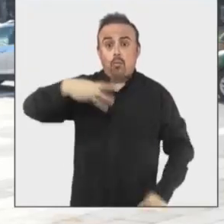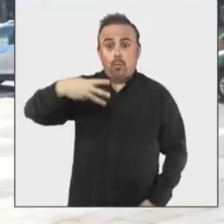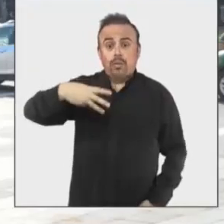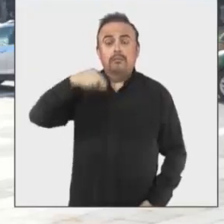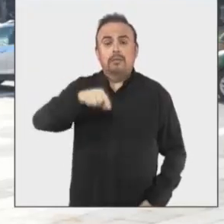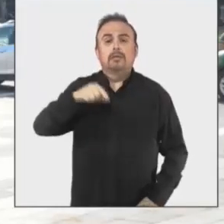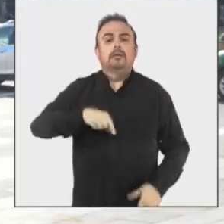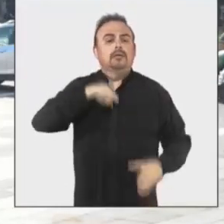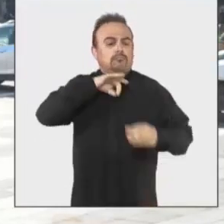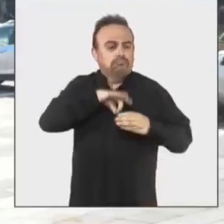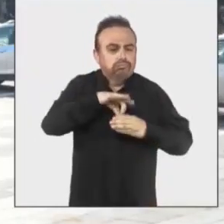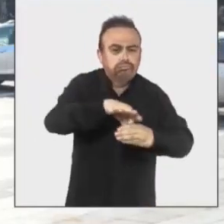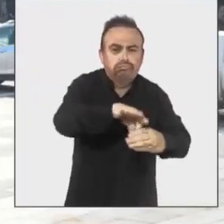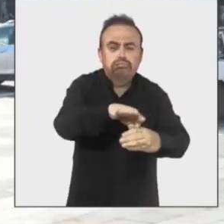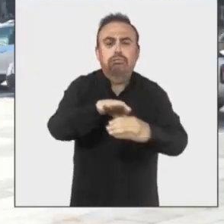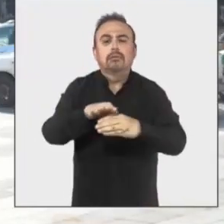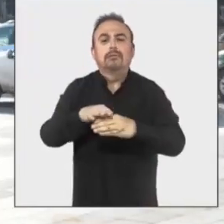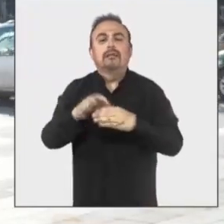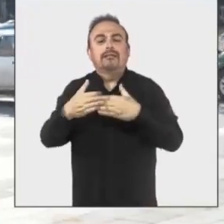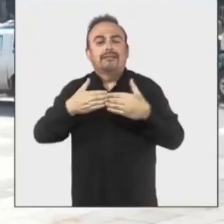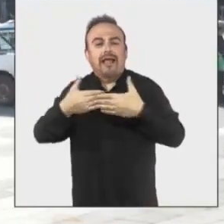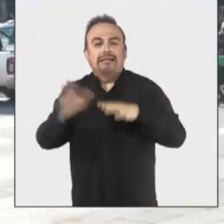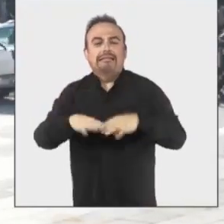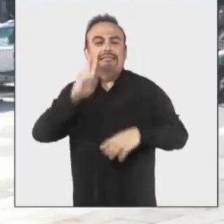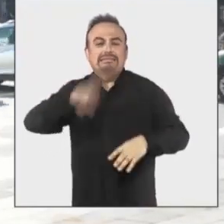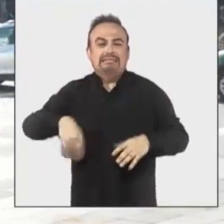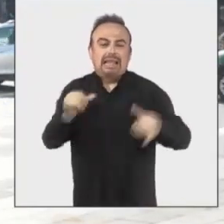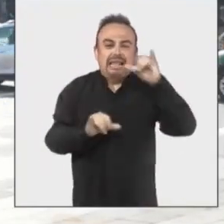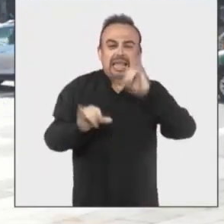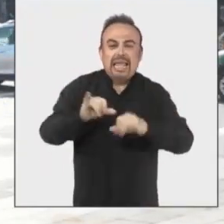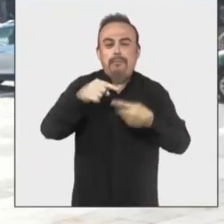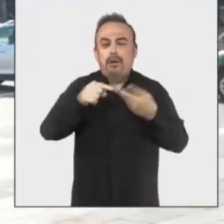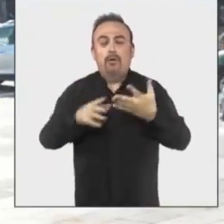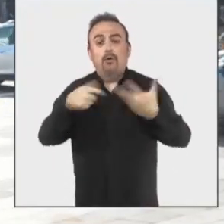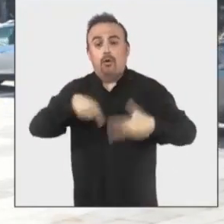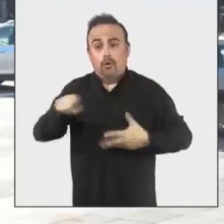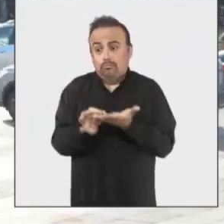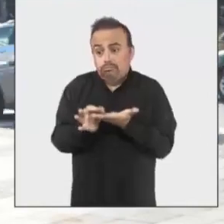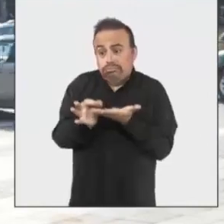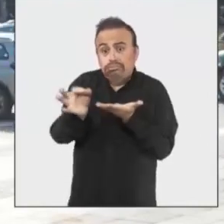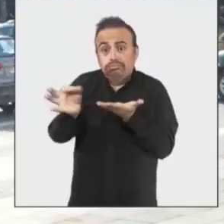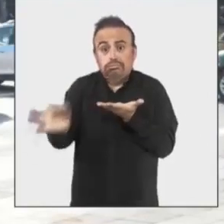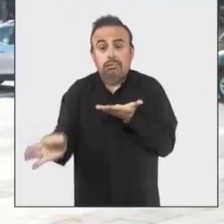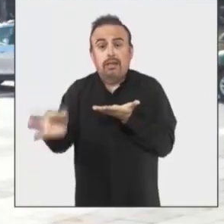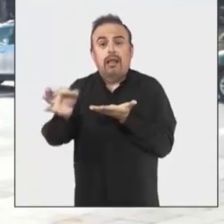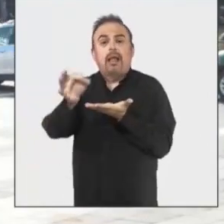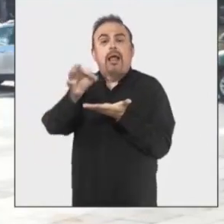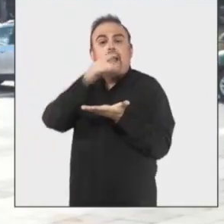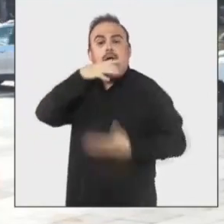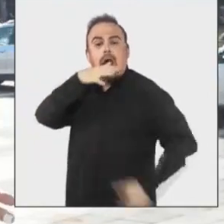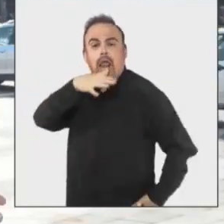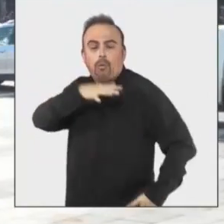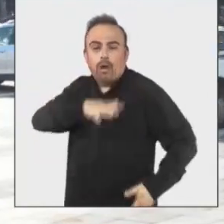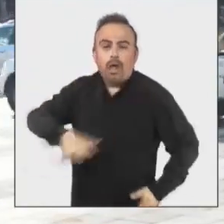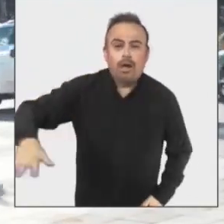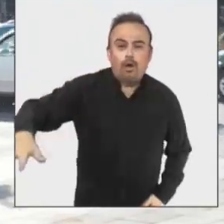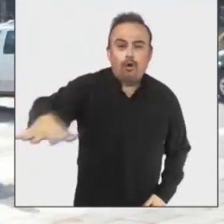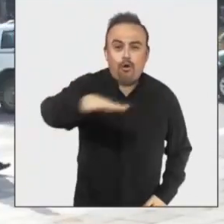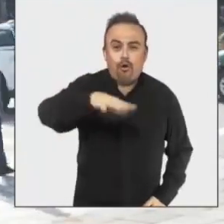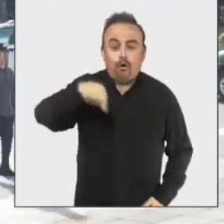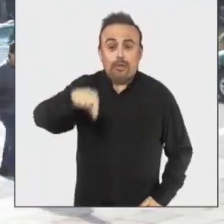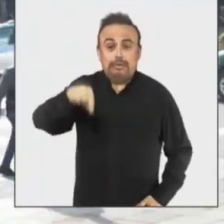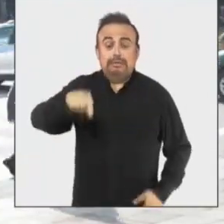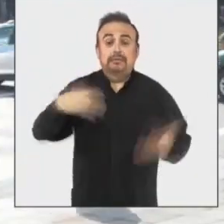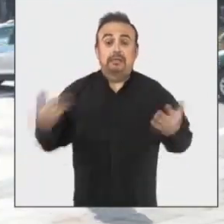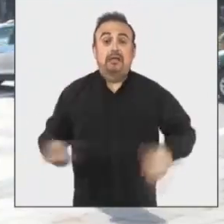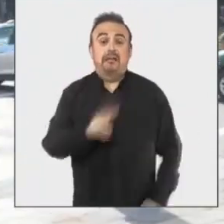Urbanos Organic, an initiative that currently is placed in the area of Laguna Redonda. There, 20